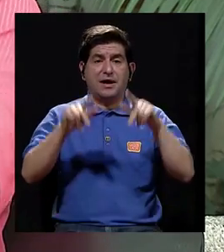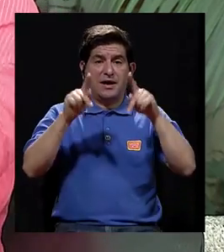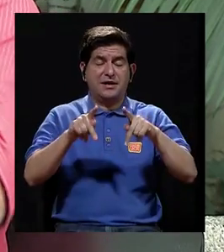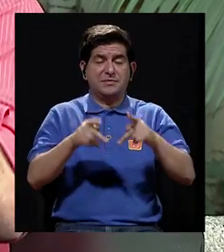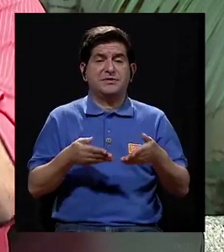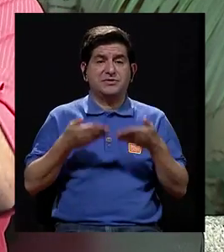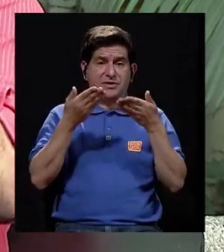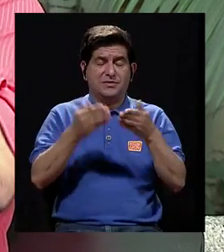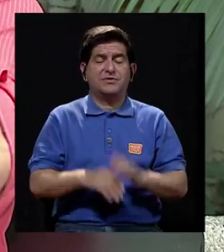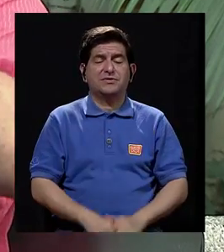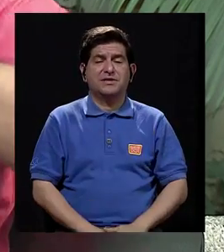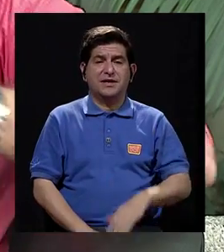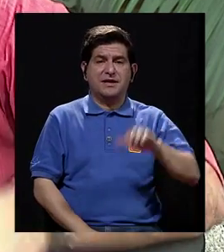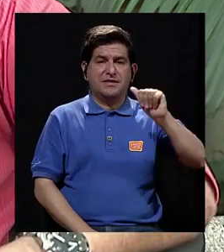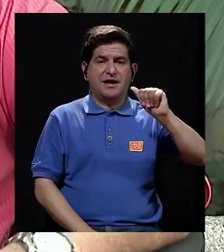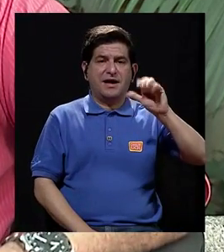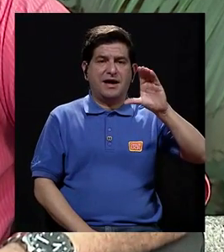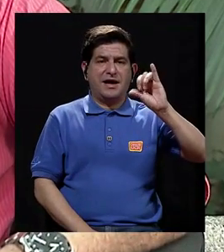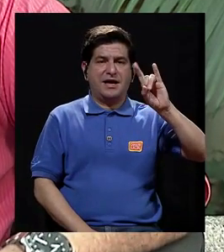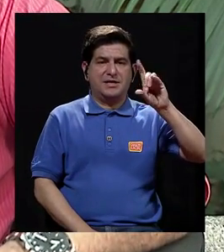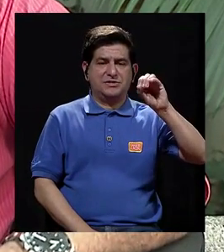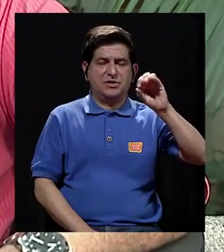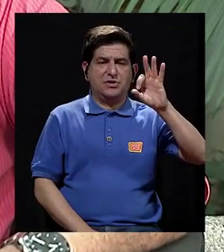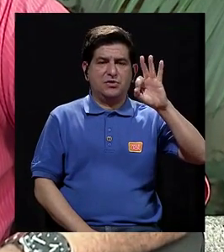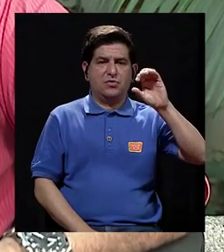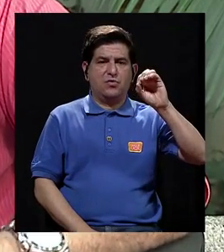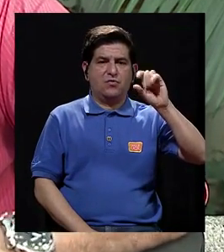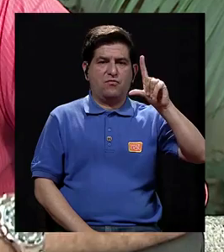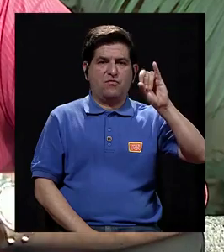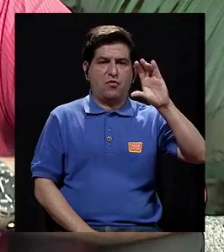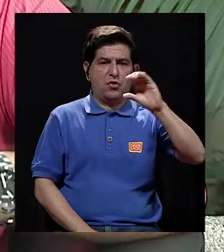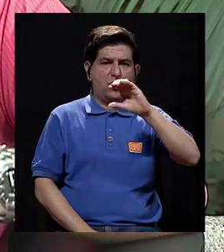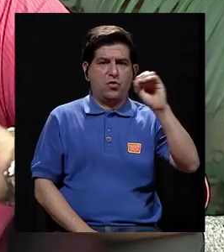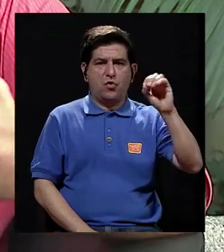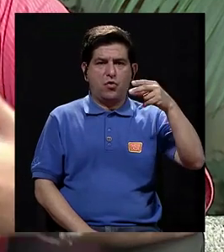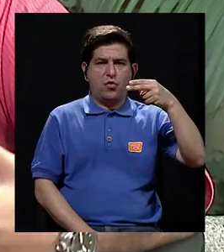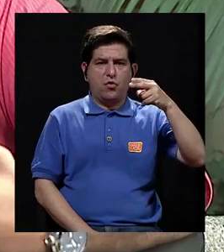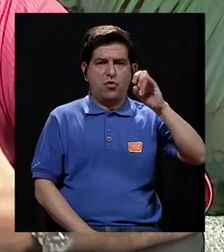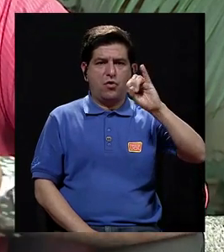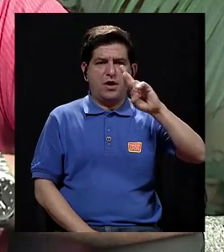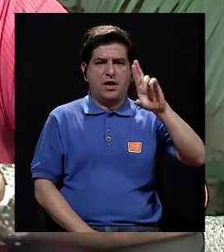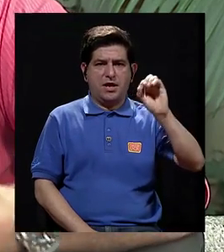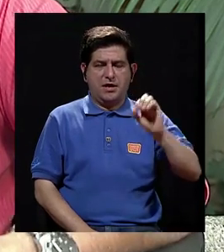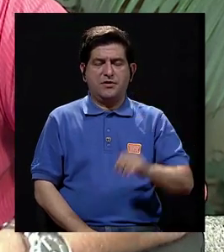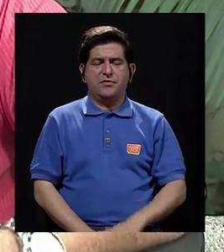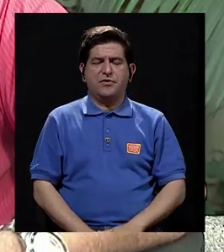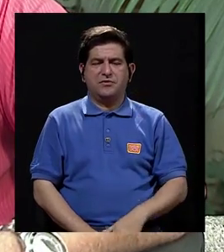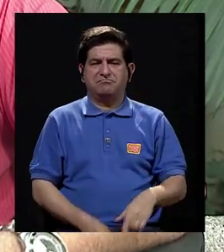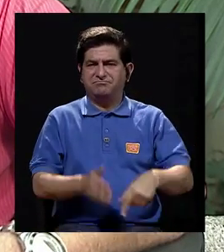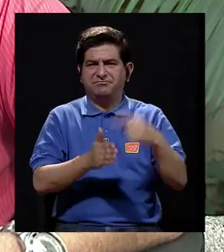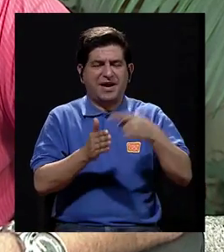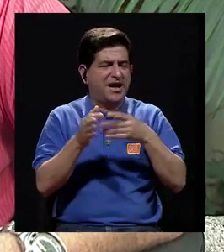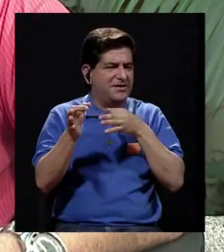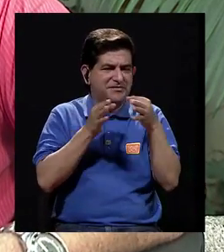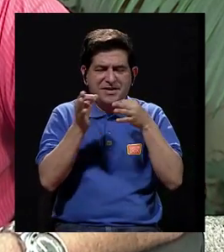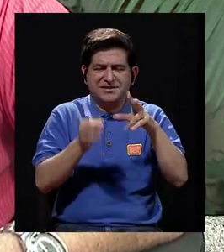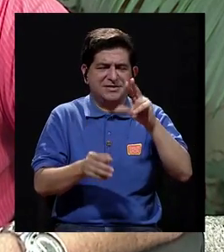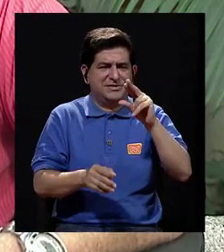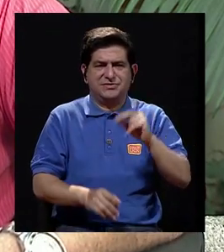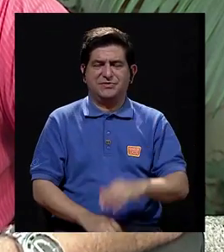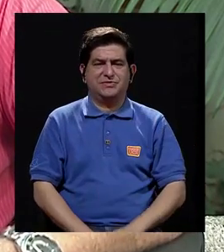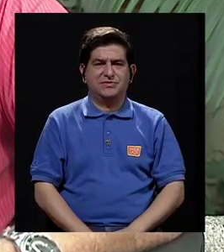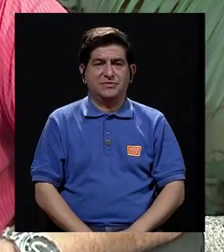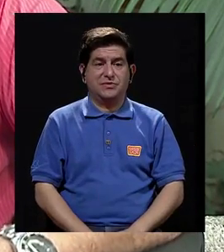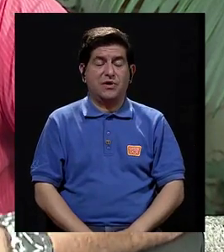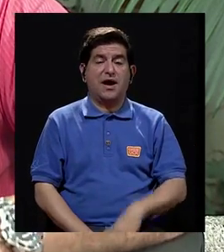cuando les dañan el ácido fólico y el hierro para tomar, muchas veces no les explican cómo tomarlas, ¿verdad? Empezando por ahí, tomar